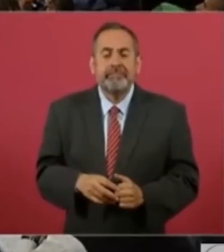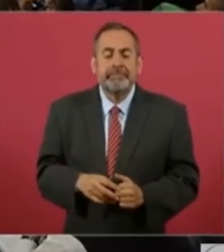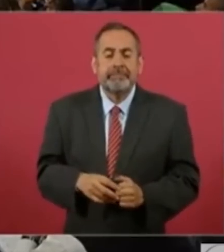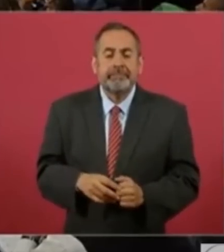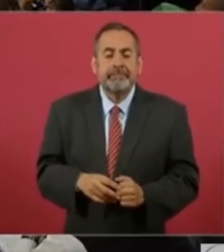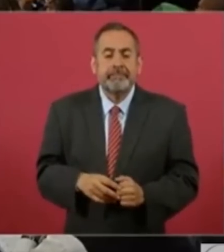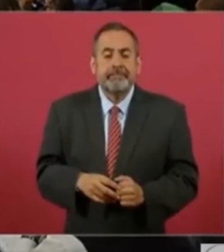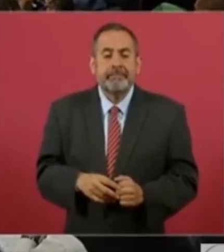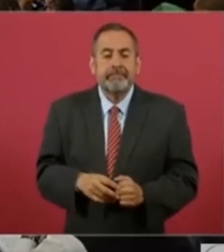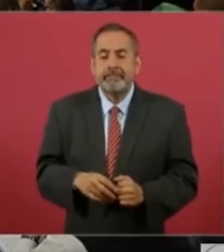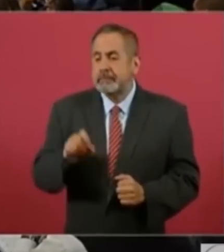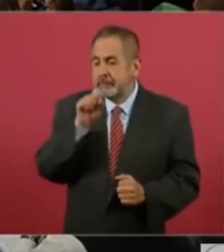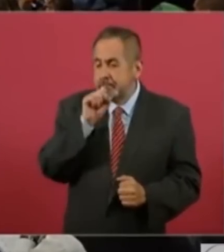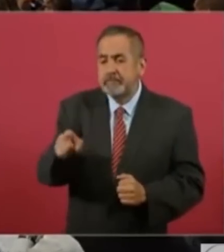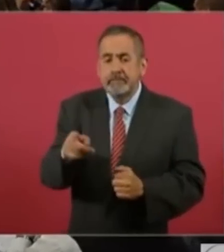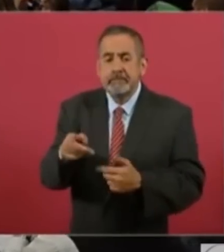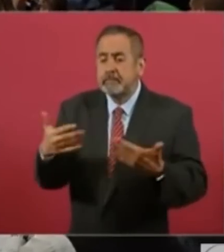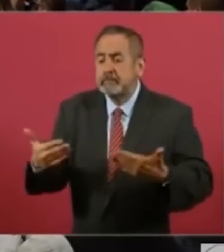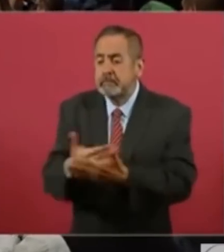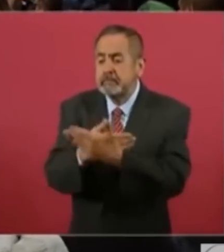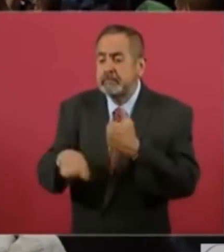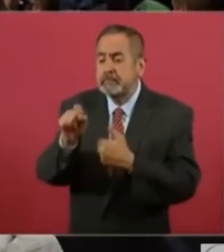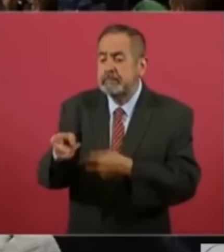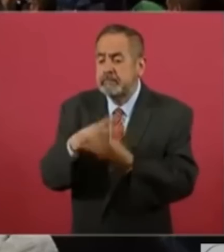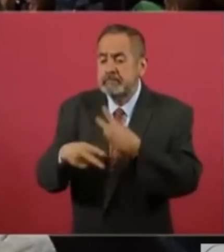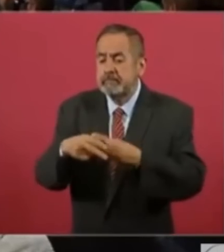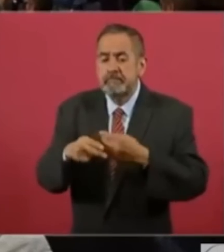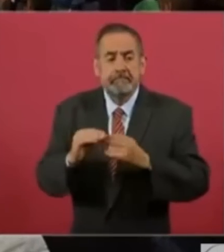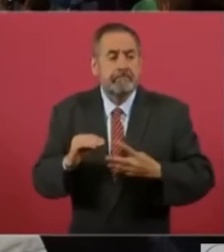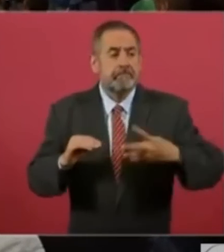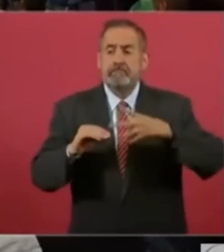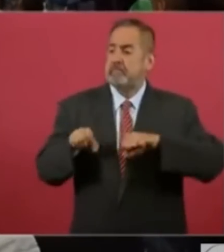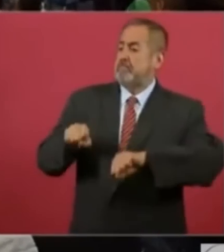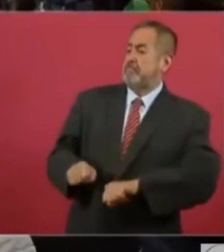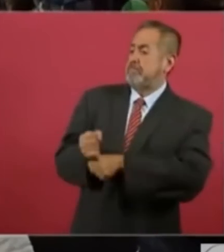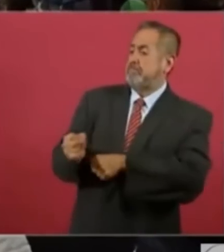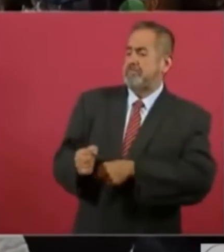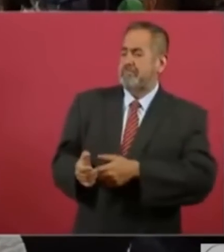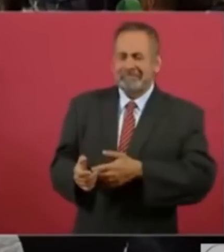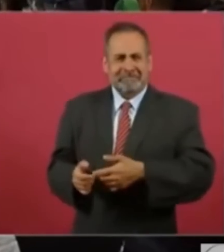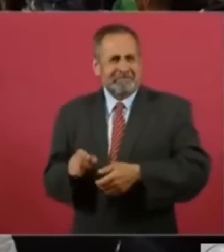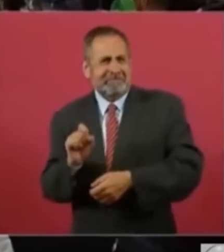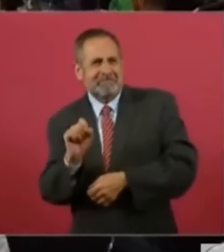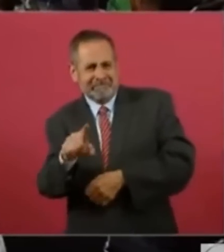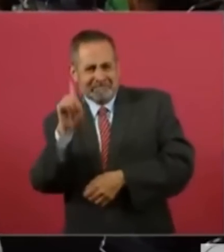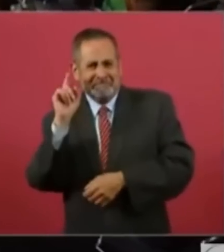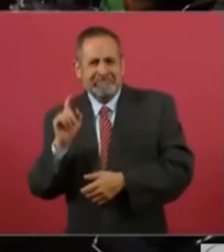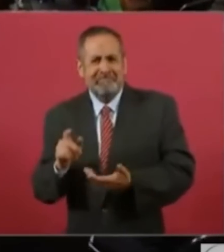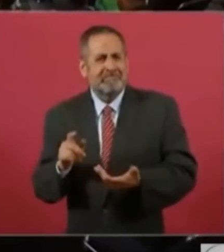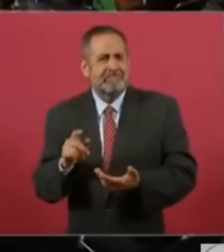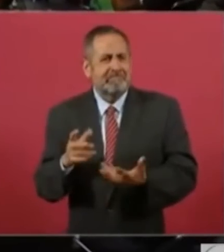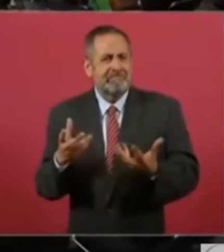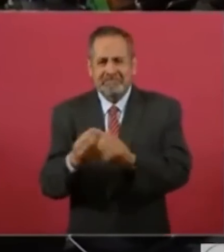Son caciques también de origen